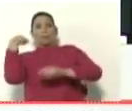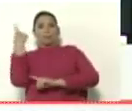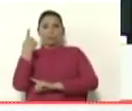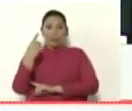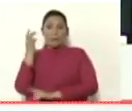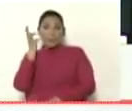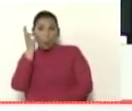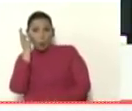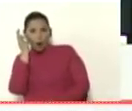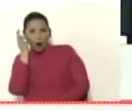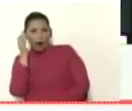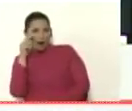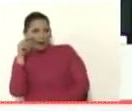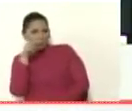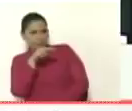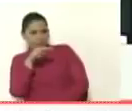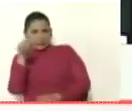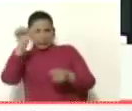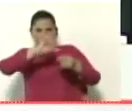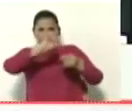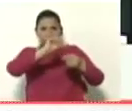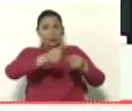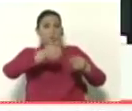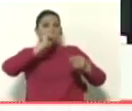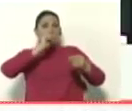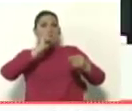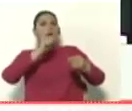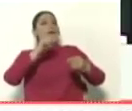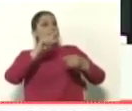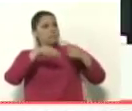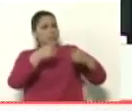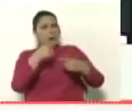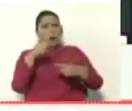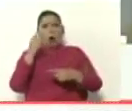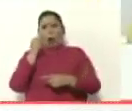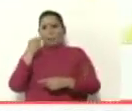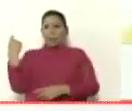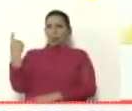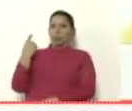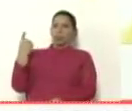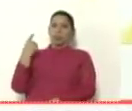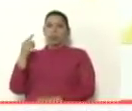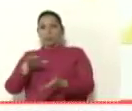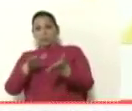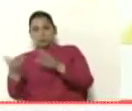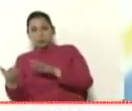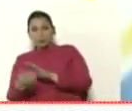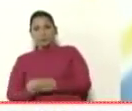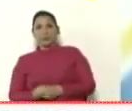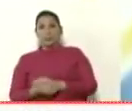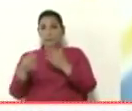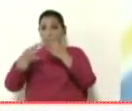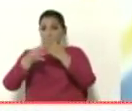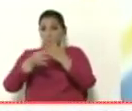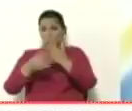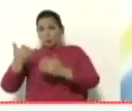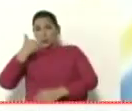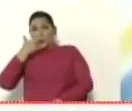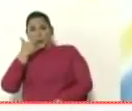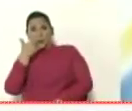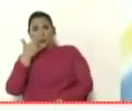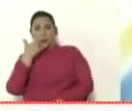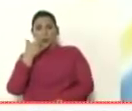mujeres los envenenaron y cargaron con el botín completo celulares anillos y cadenas de oro